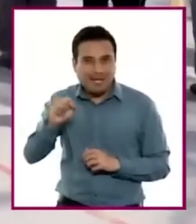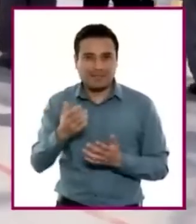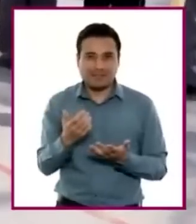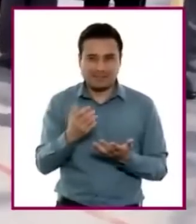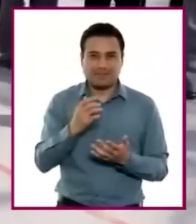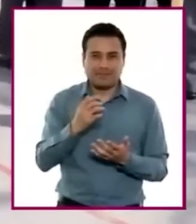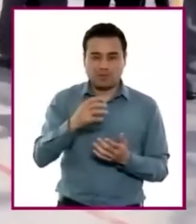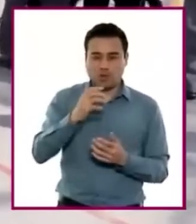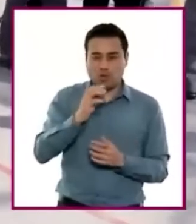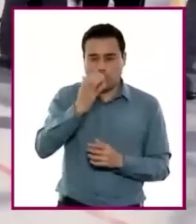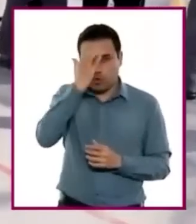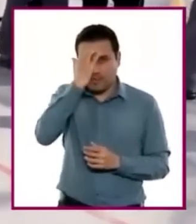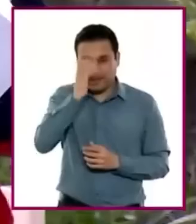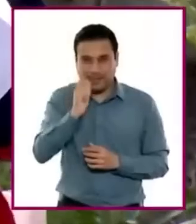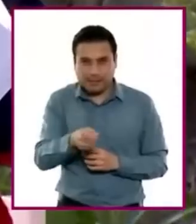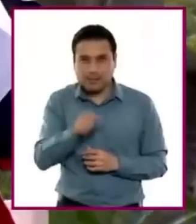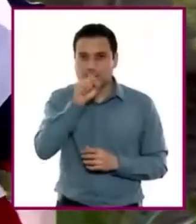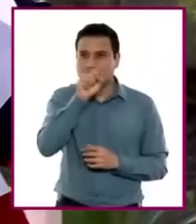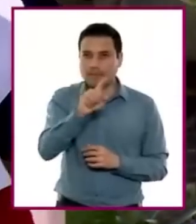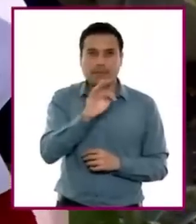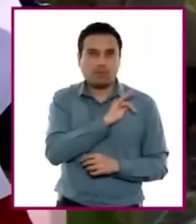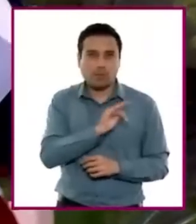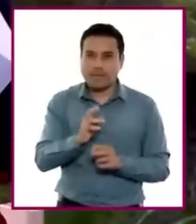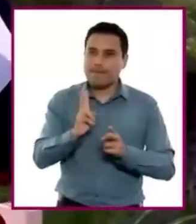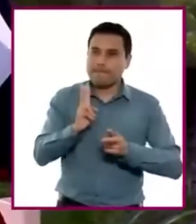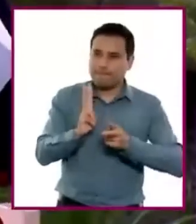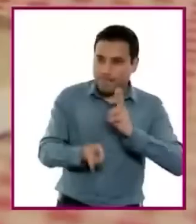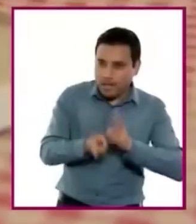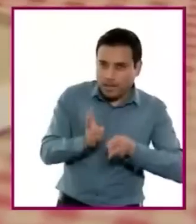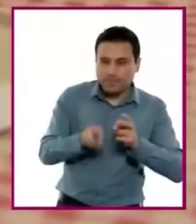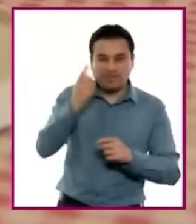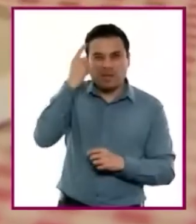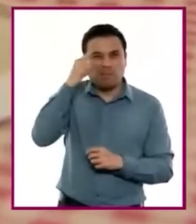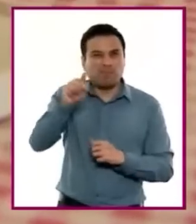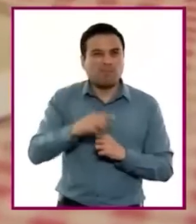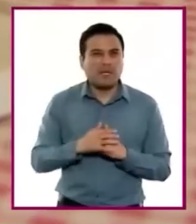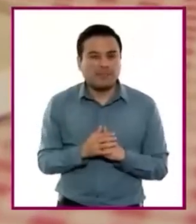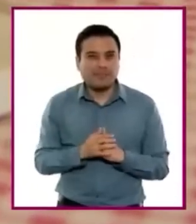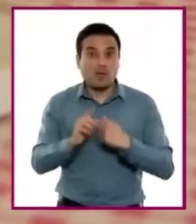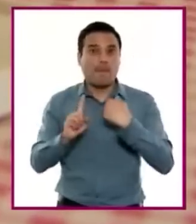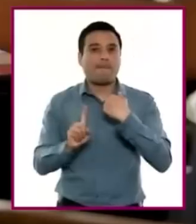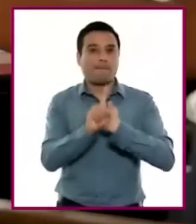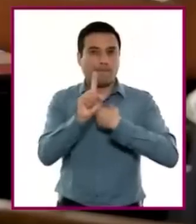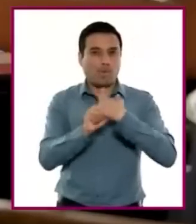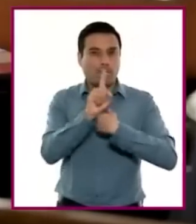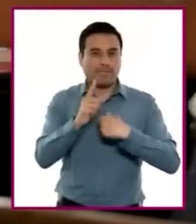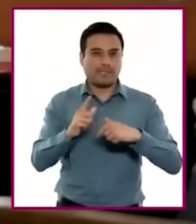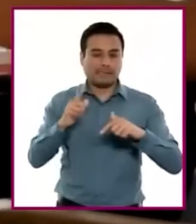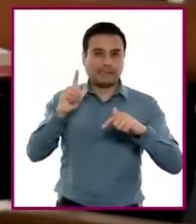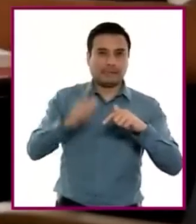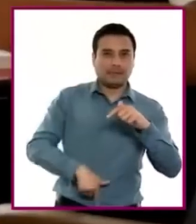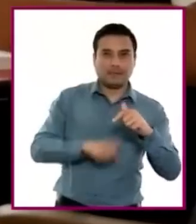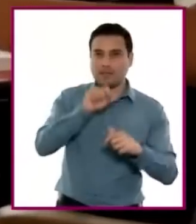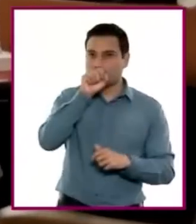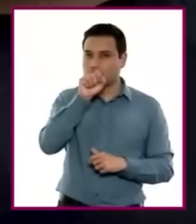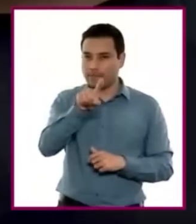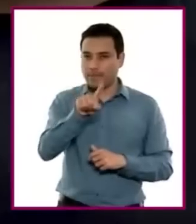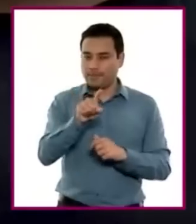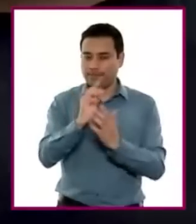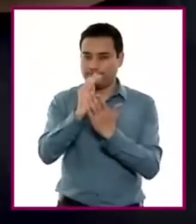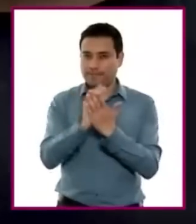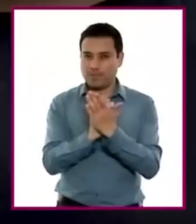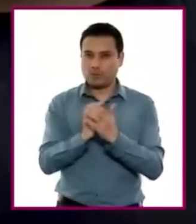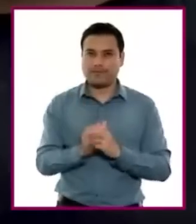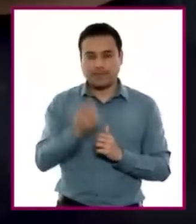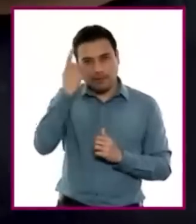intervengan con base en sus posibilidades en la prevención y atención de problemáticas asociadas a la vida saludable,